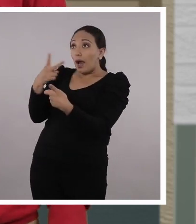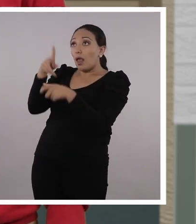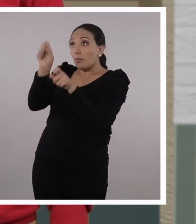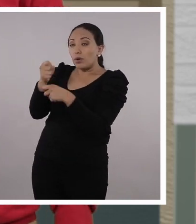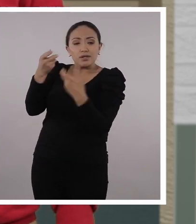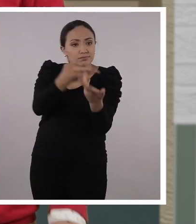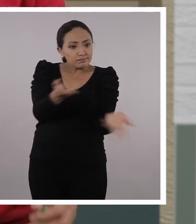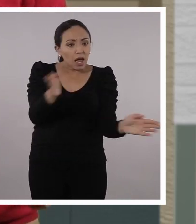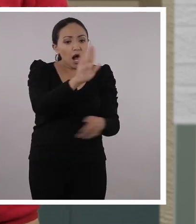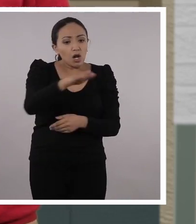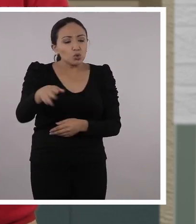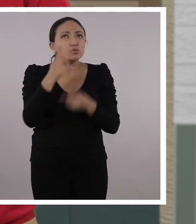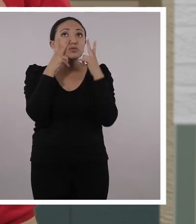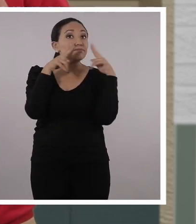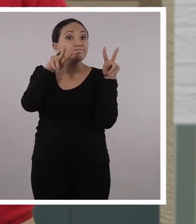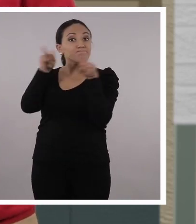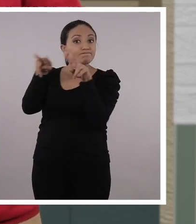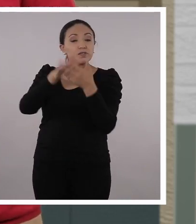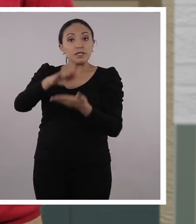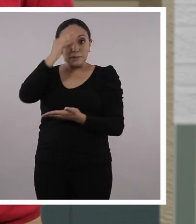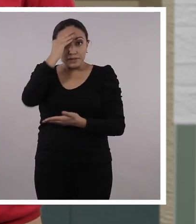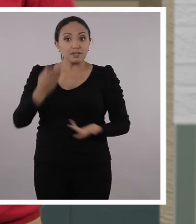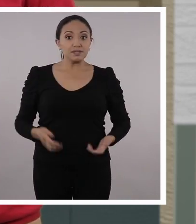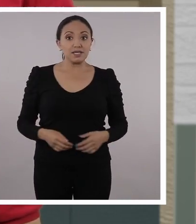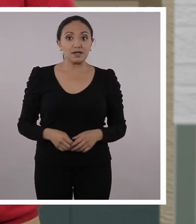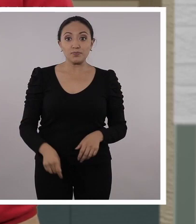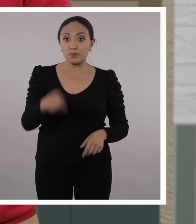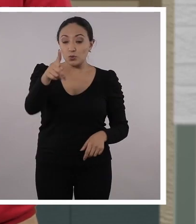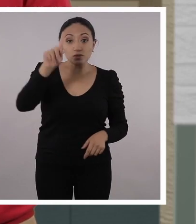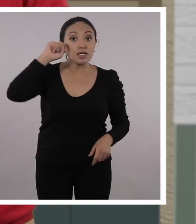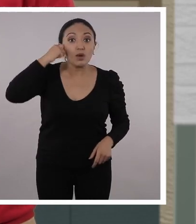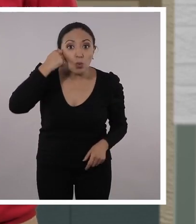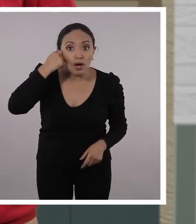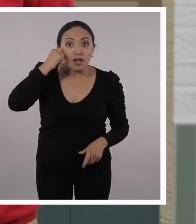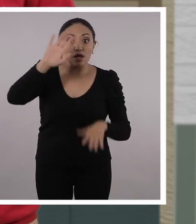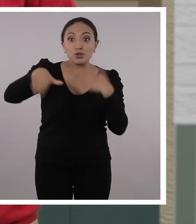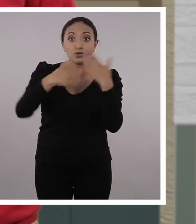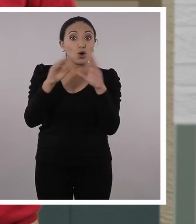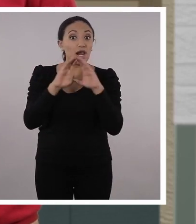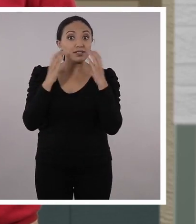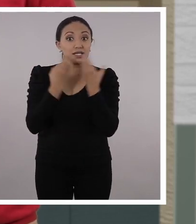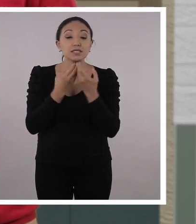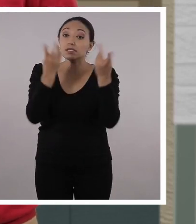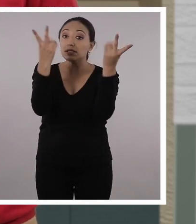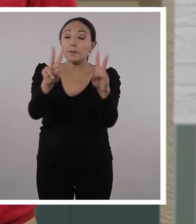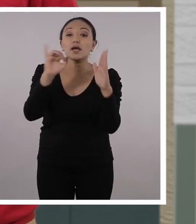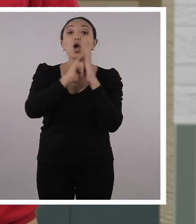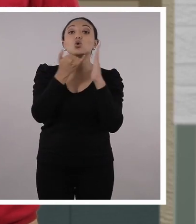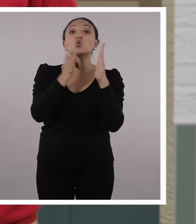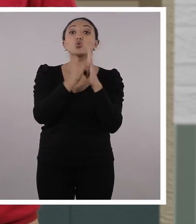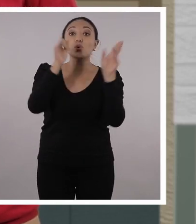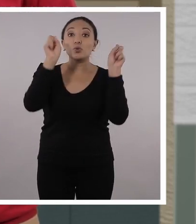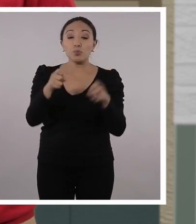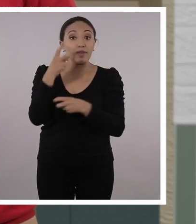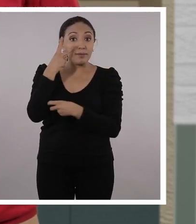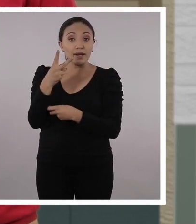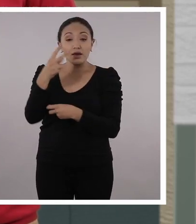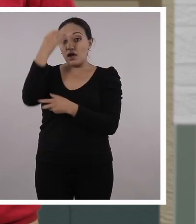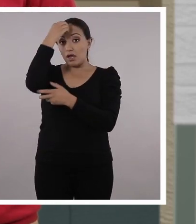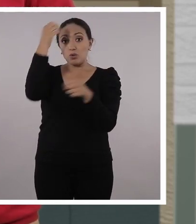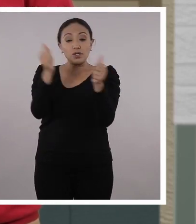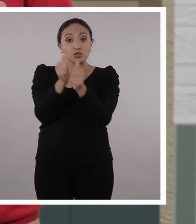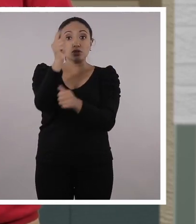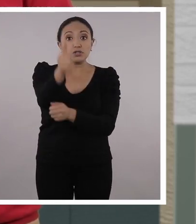clases y poder despertar en los chicos el amor por el aprendizaje. Recuerden que todas las clases se suben al canal de YouTube de Educa